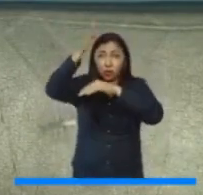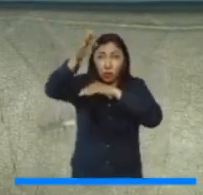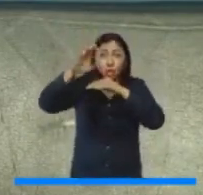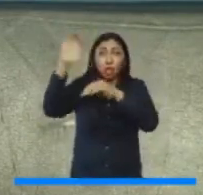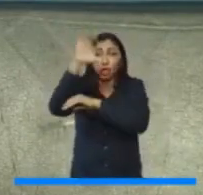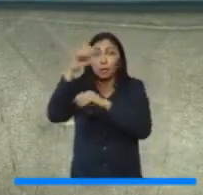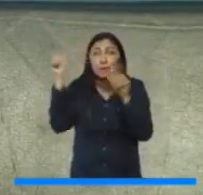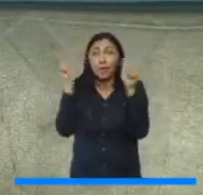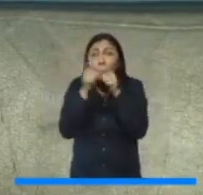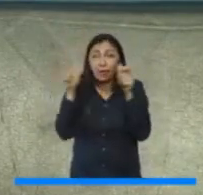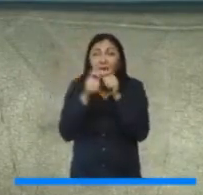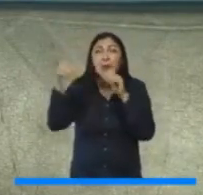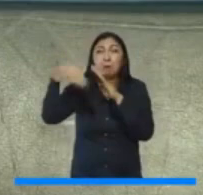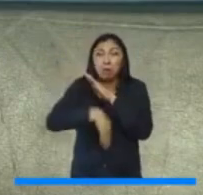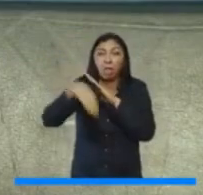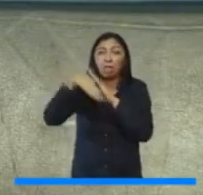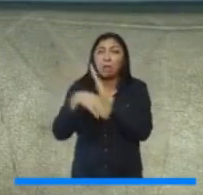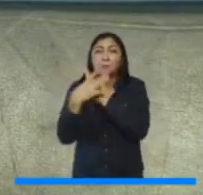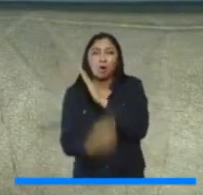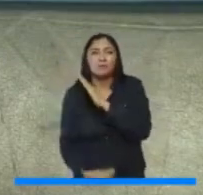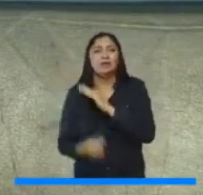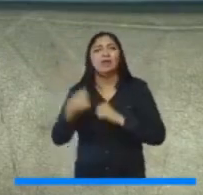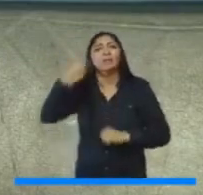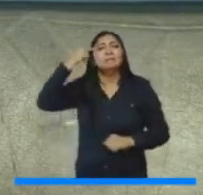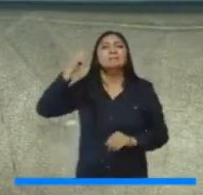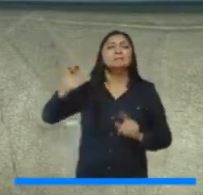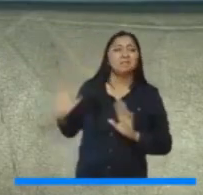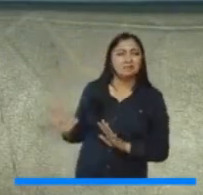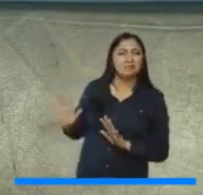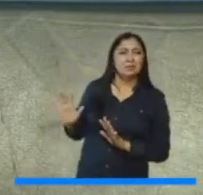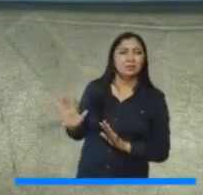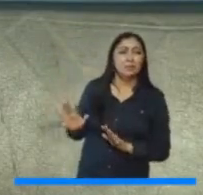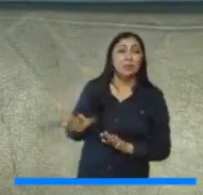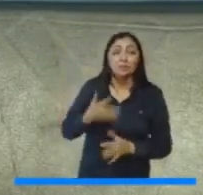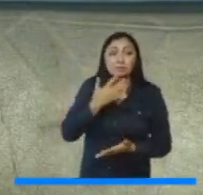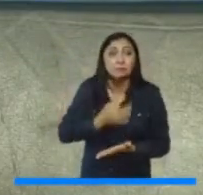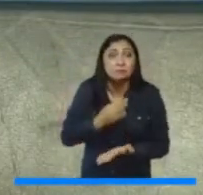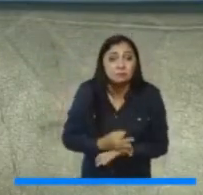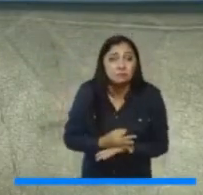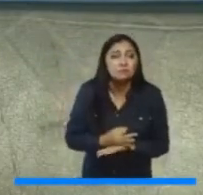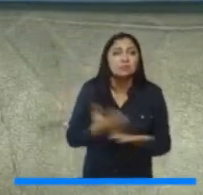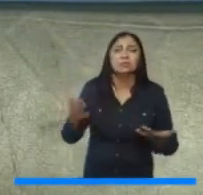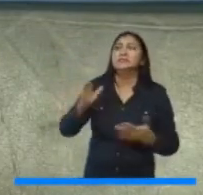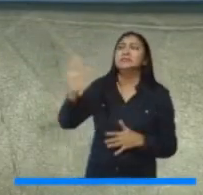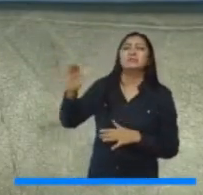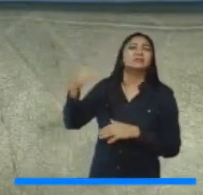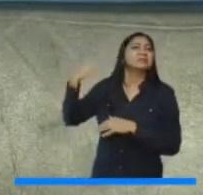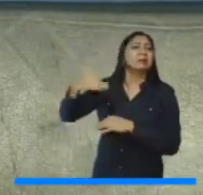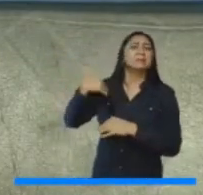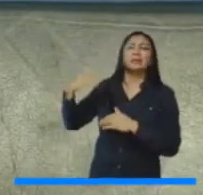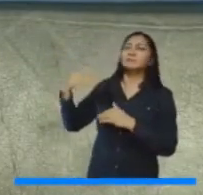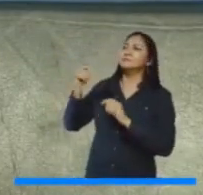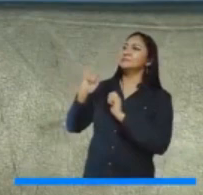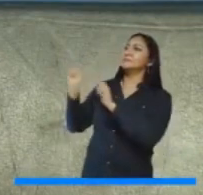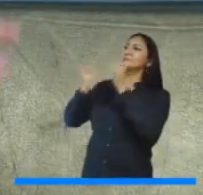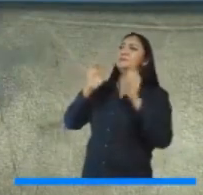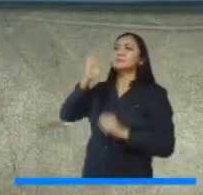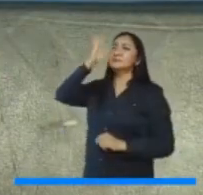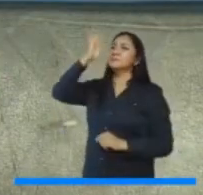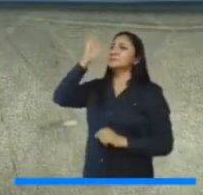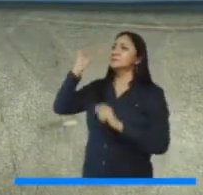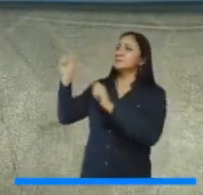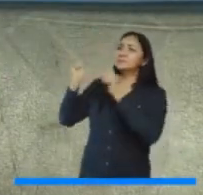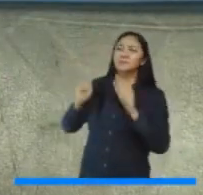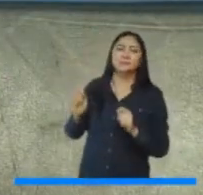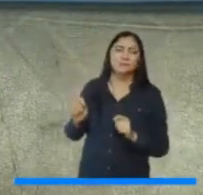en términos de integración, en términos de nación. Aquí lo que ha existido es históricamente unos privilegios. La educación es eso